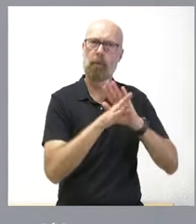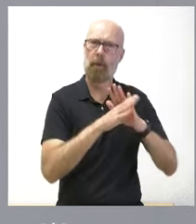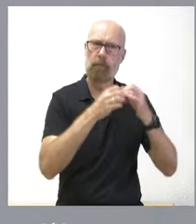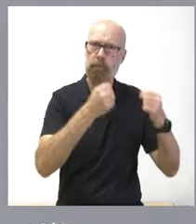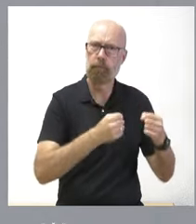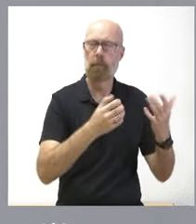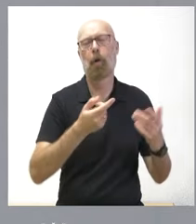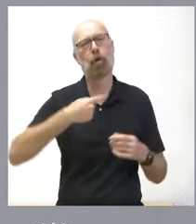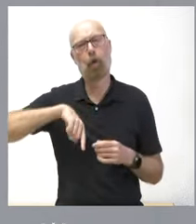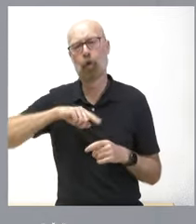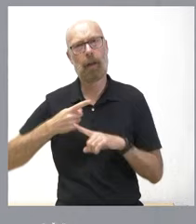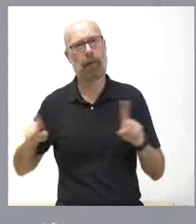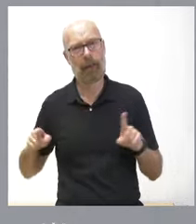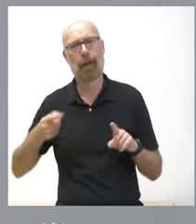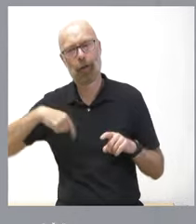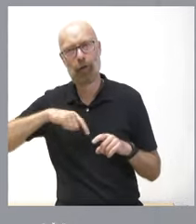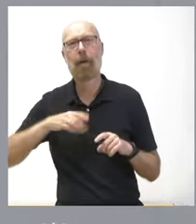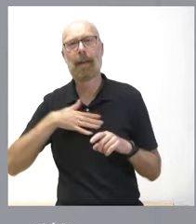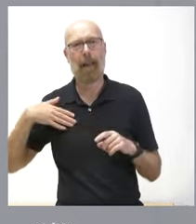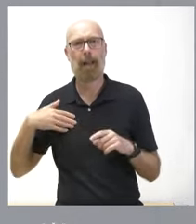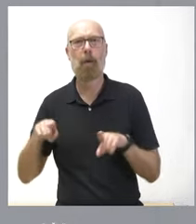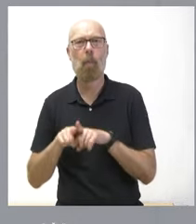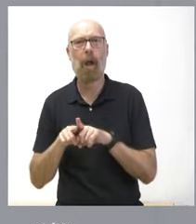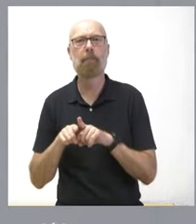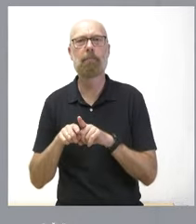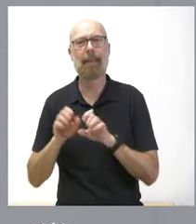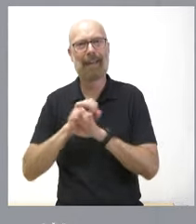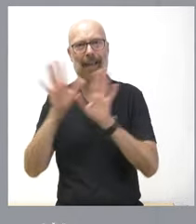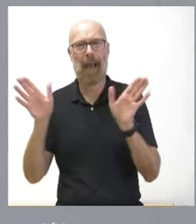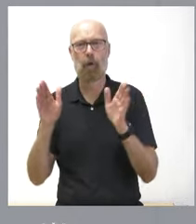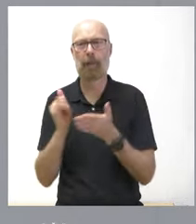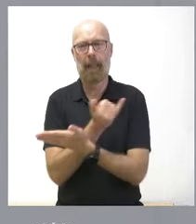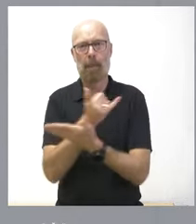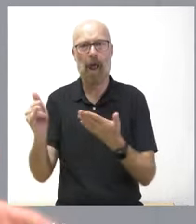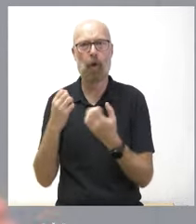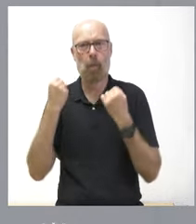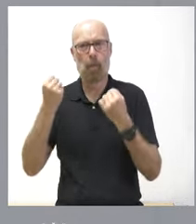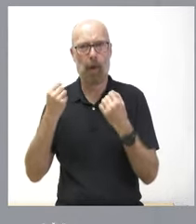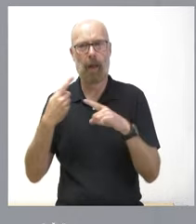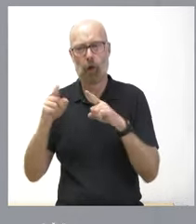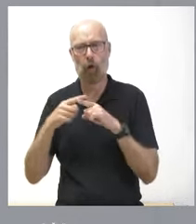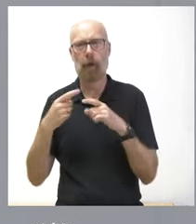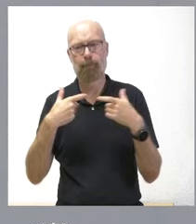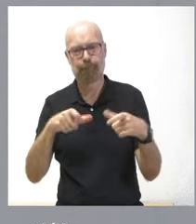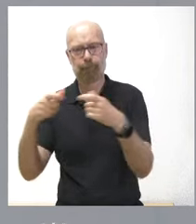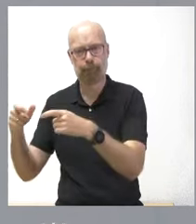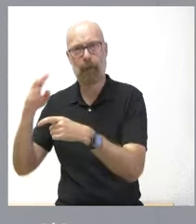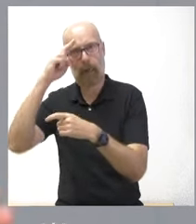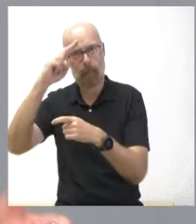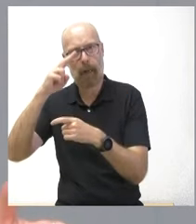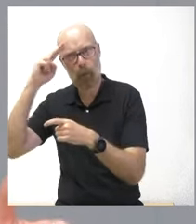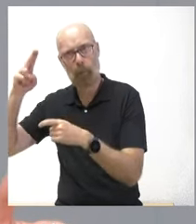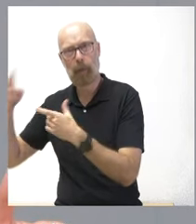gobernar contando con la separación de poderes. No verán en nuestro caso decir que la Junta de Castilla y León